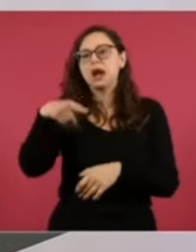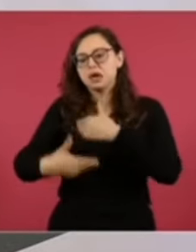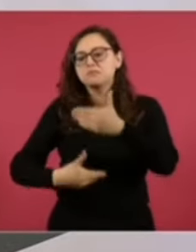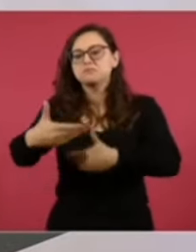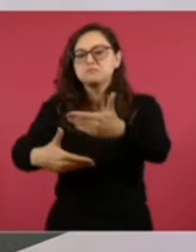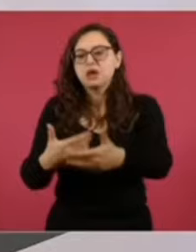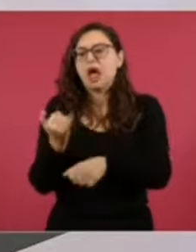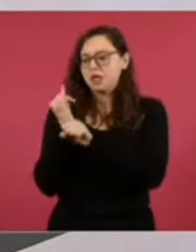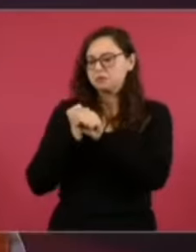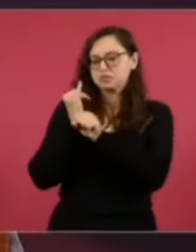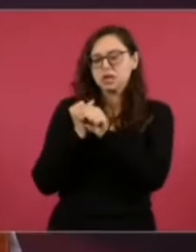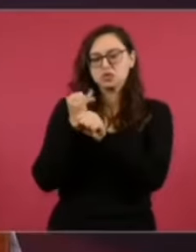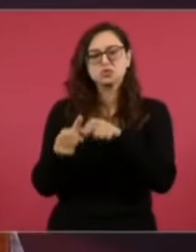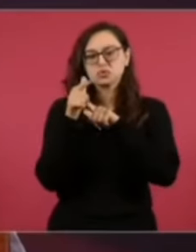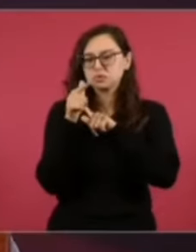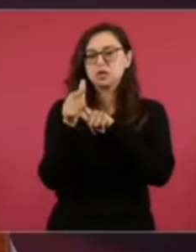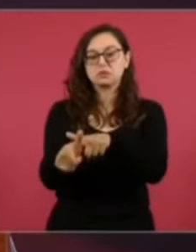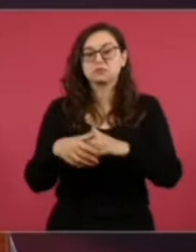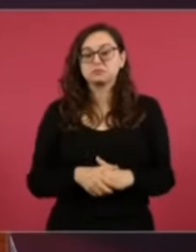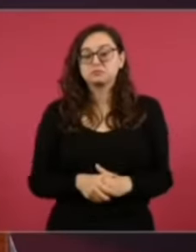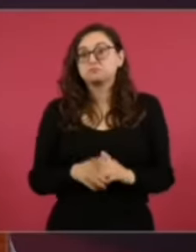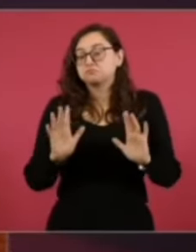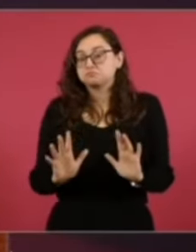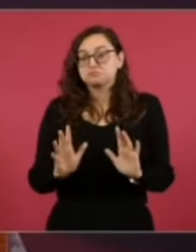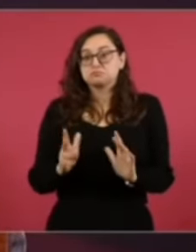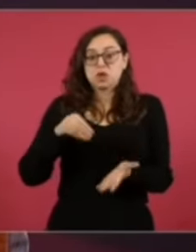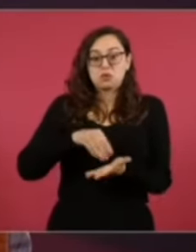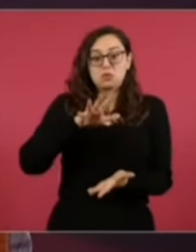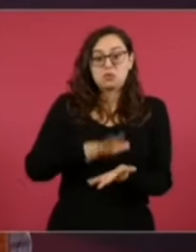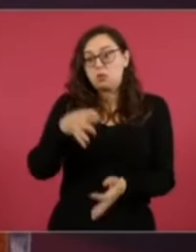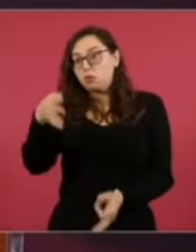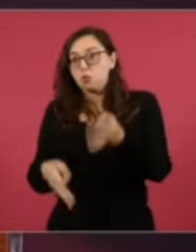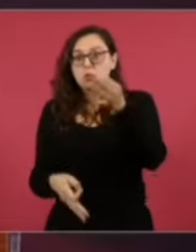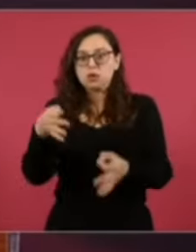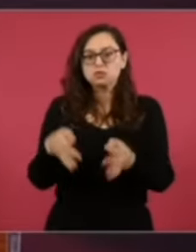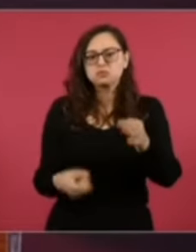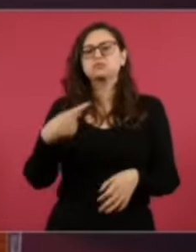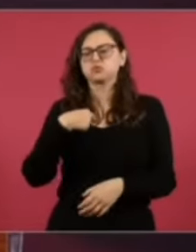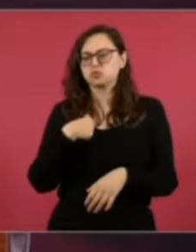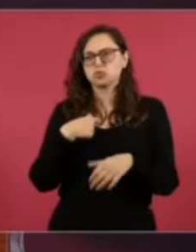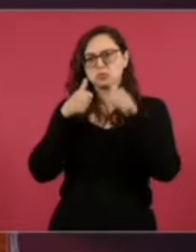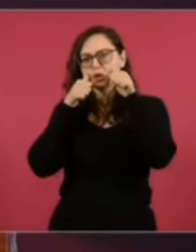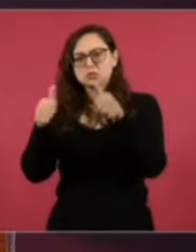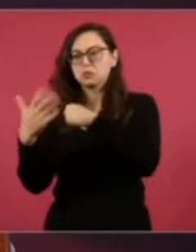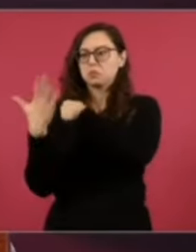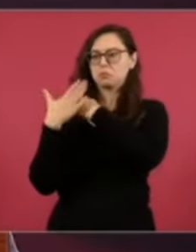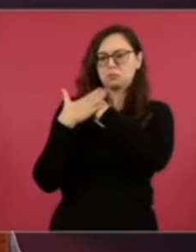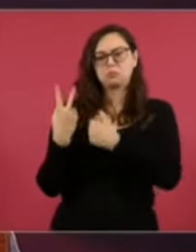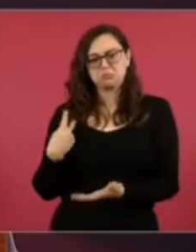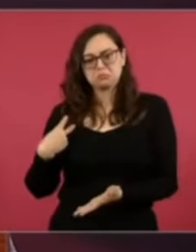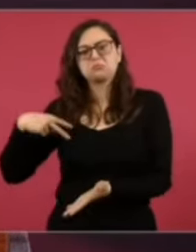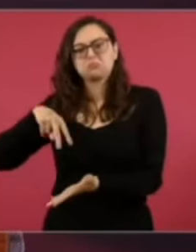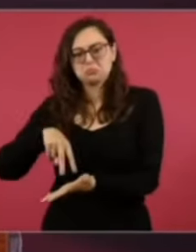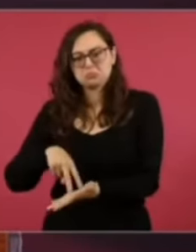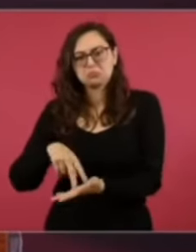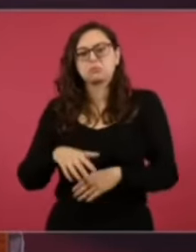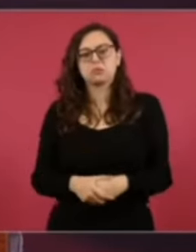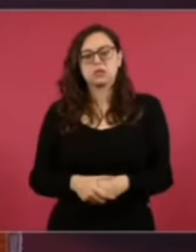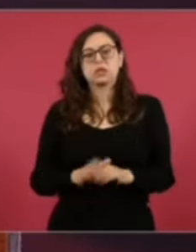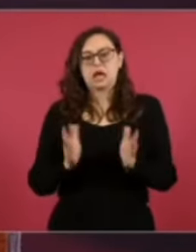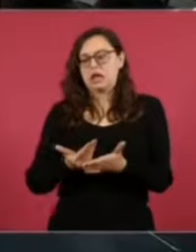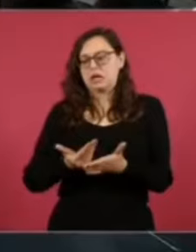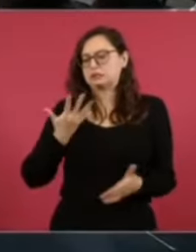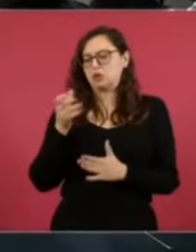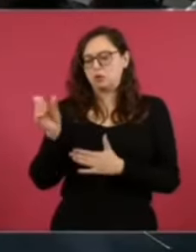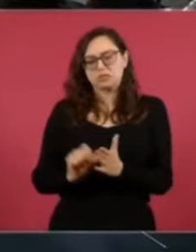investigaciones en lo administrativo y en lo que toque a las instancias correspondientes, si es el caso de lo judicial, pues yo estaré atento para también atenderlas, como yo he tomado las medidas desde hace también